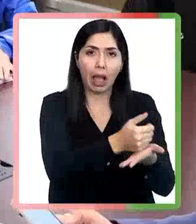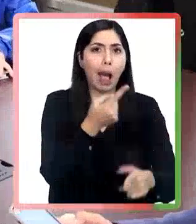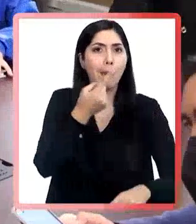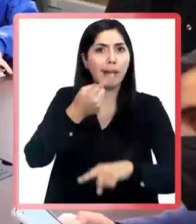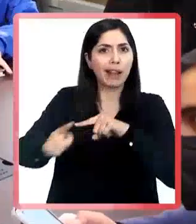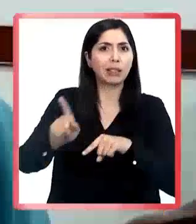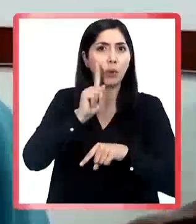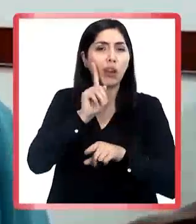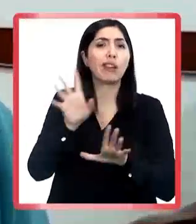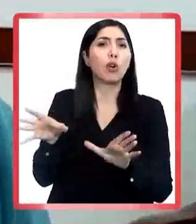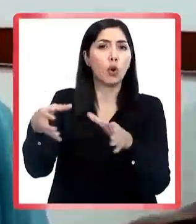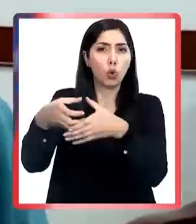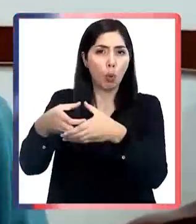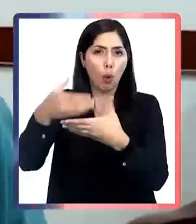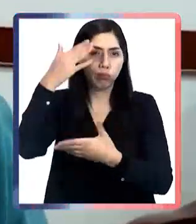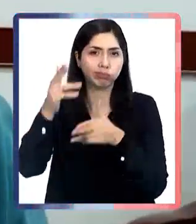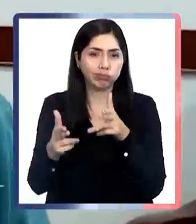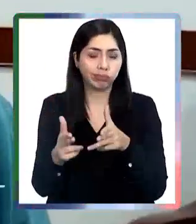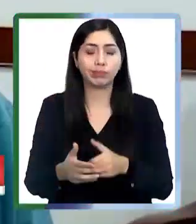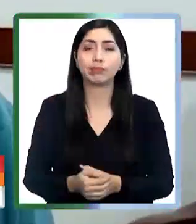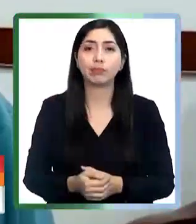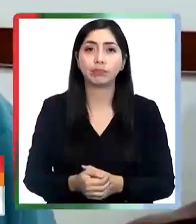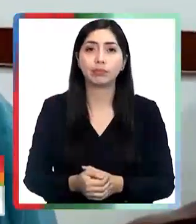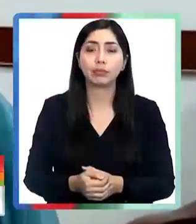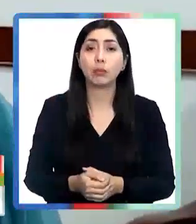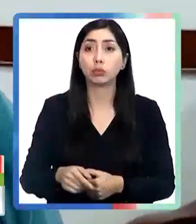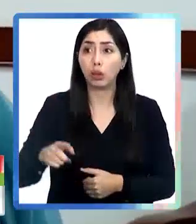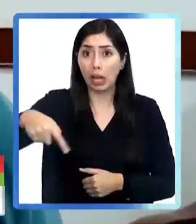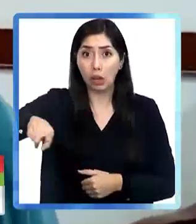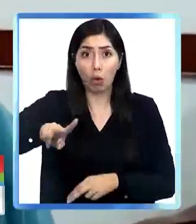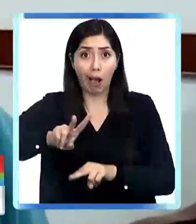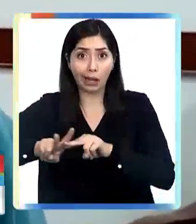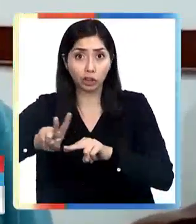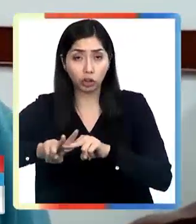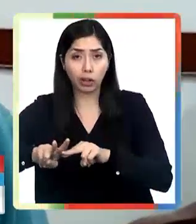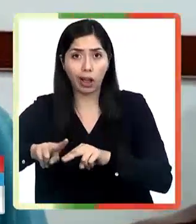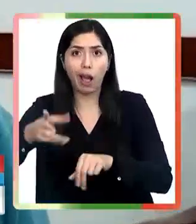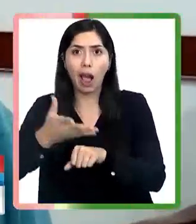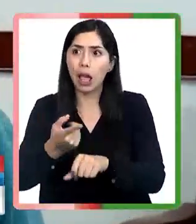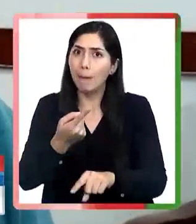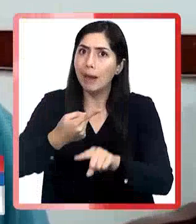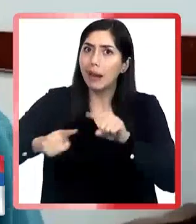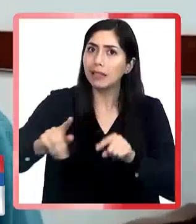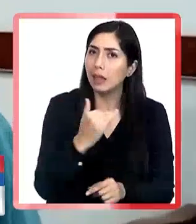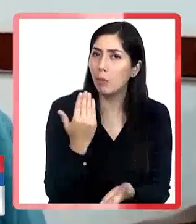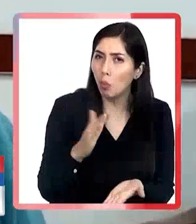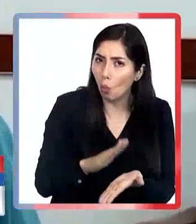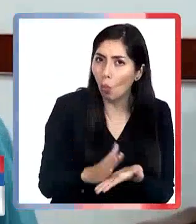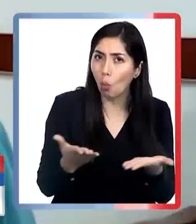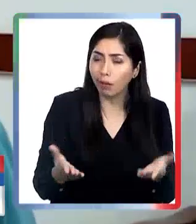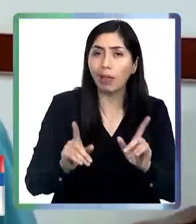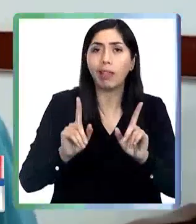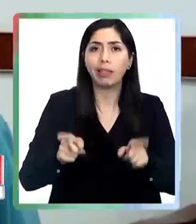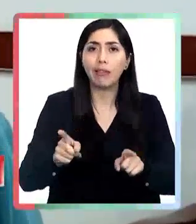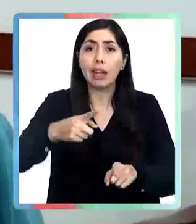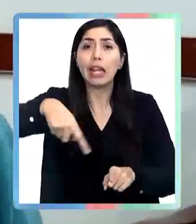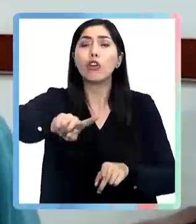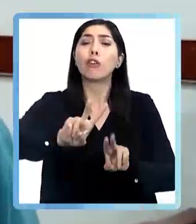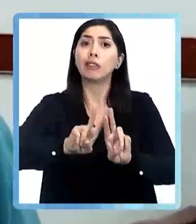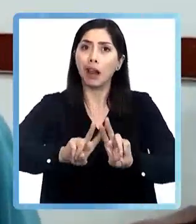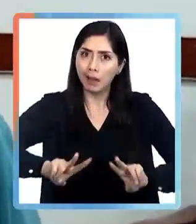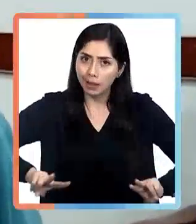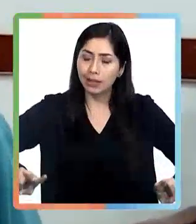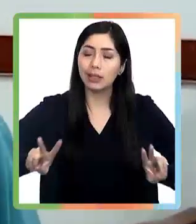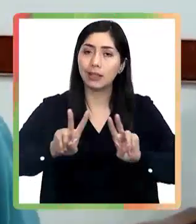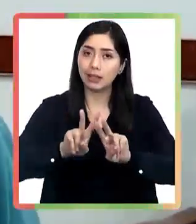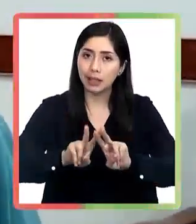radicalizados. Por acciones que ellos han hecho han sido amenazados, amenazados de muerte. Entonces deben mantener la tranquilidad de ellos, deben